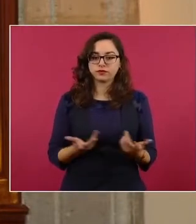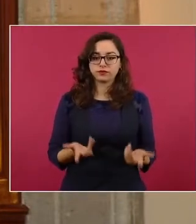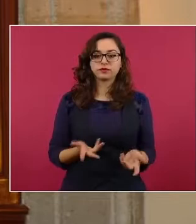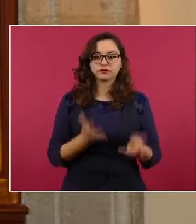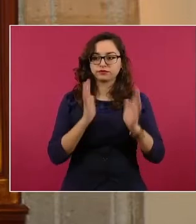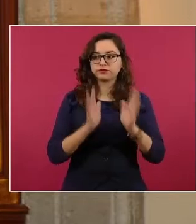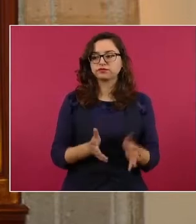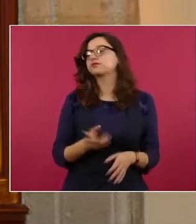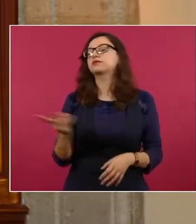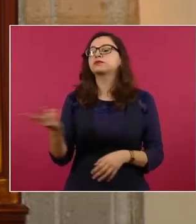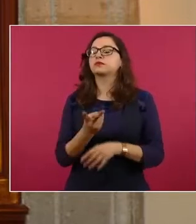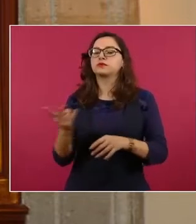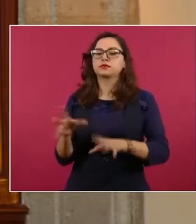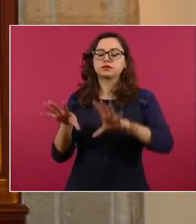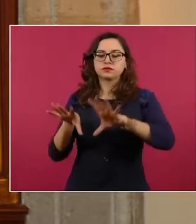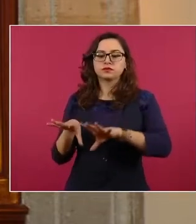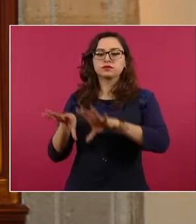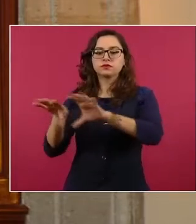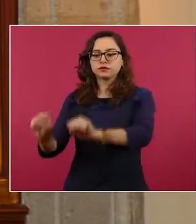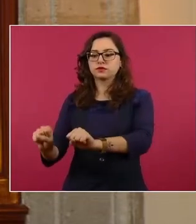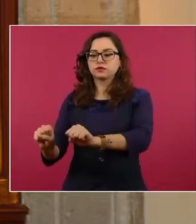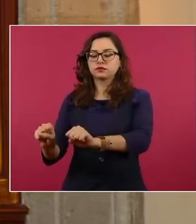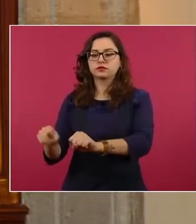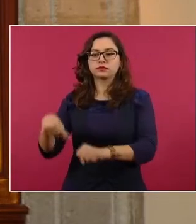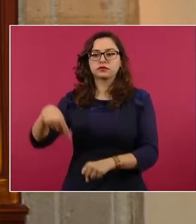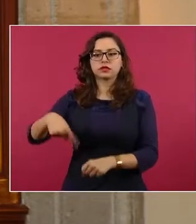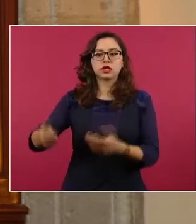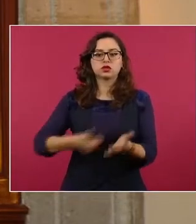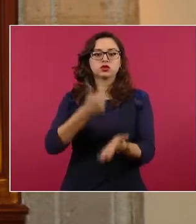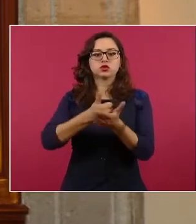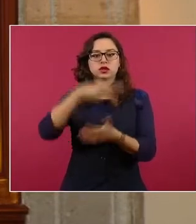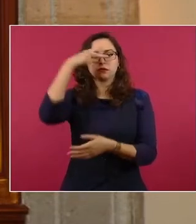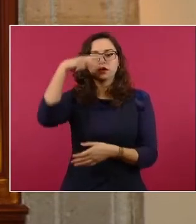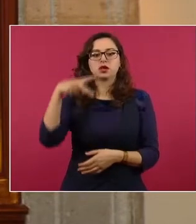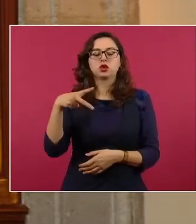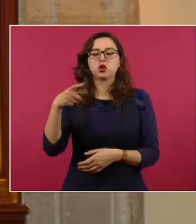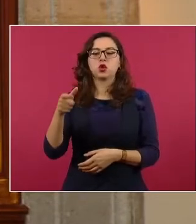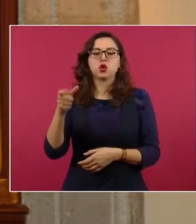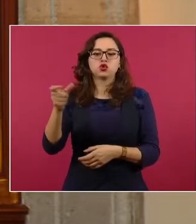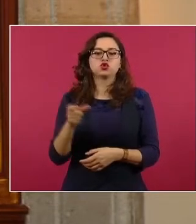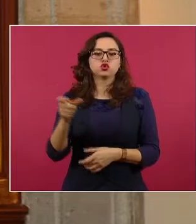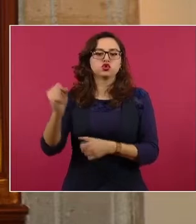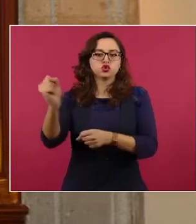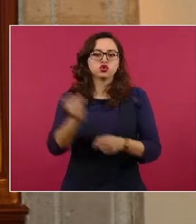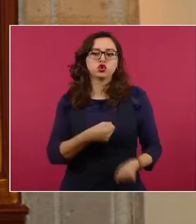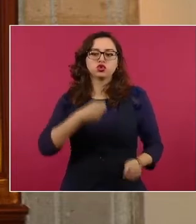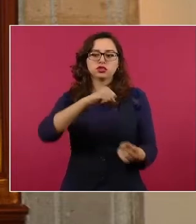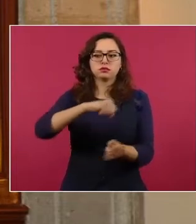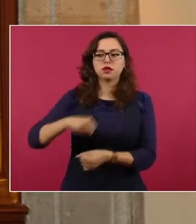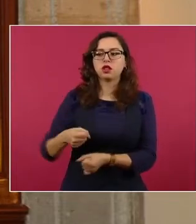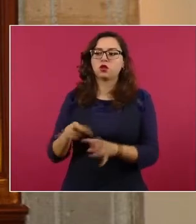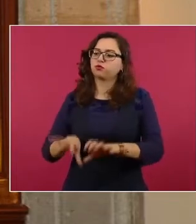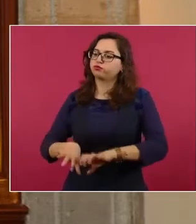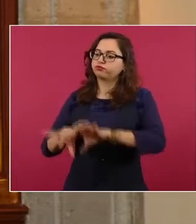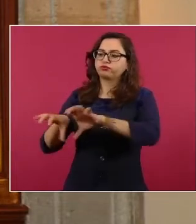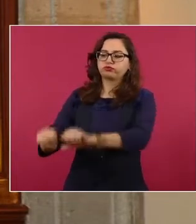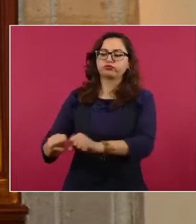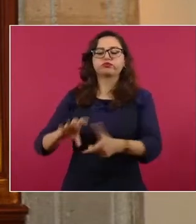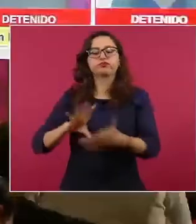detuvo en la Alcaldía Xochimilco el día de ayer en la Ciudad de México y ya están las autoridades de la